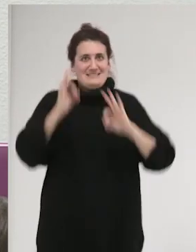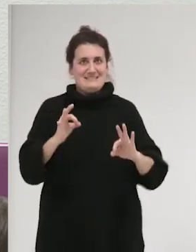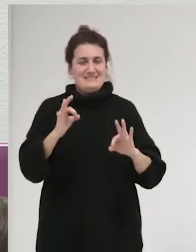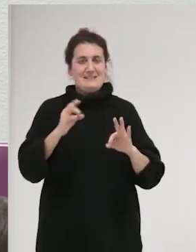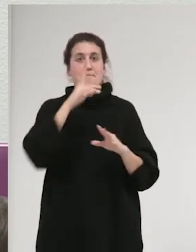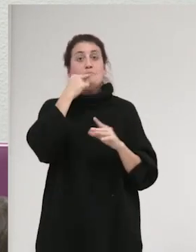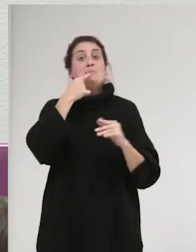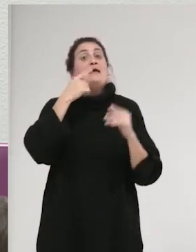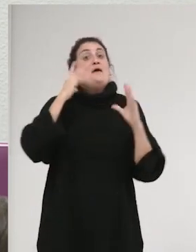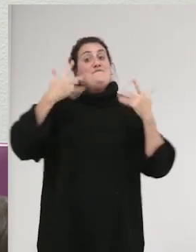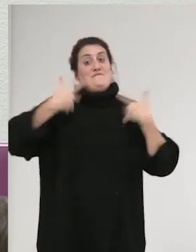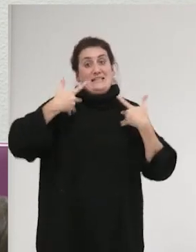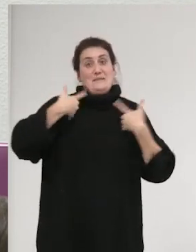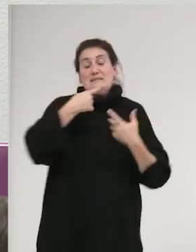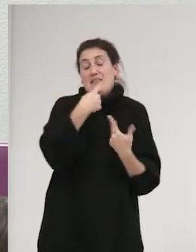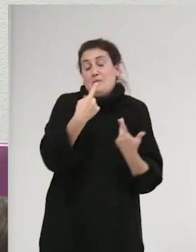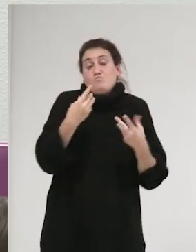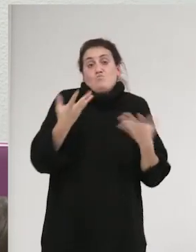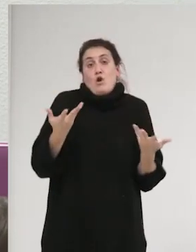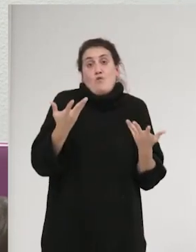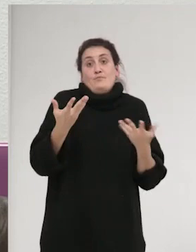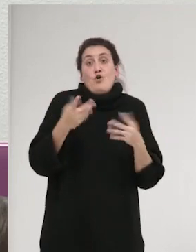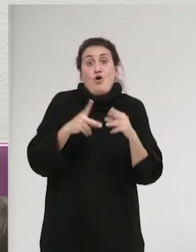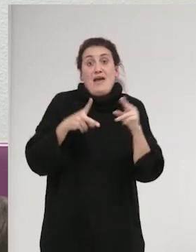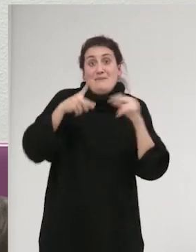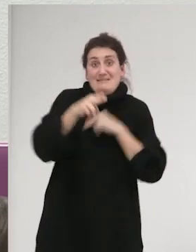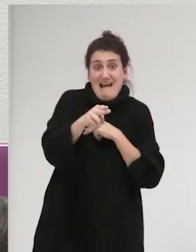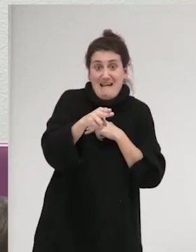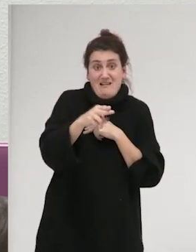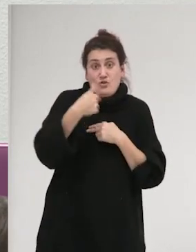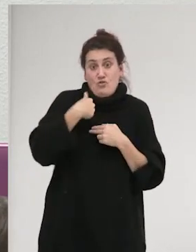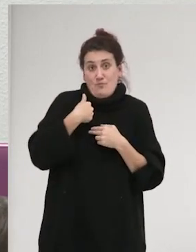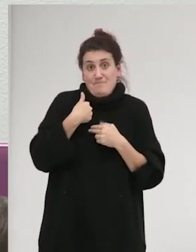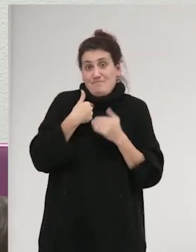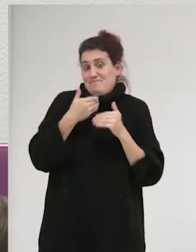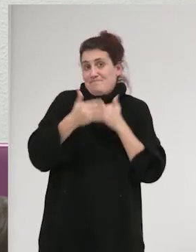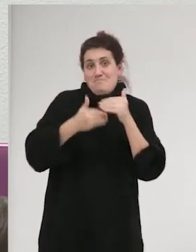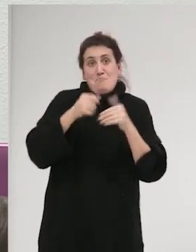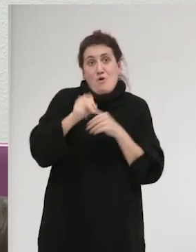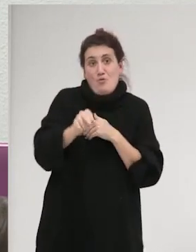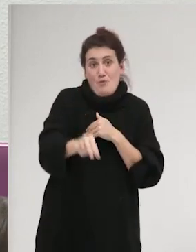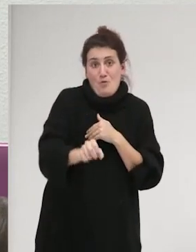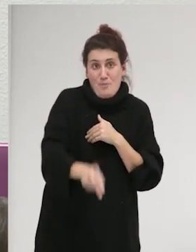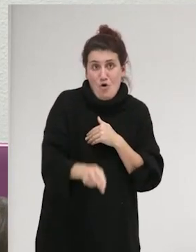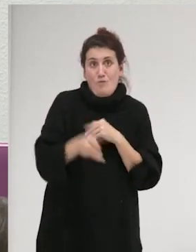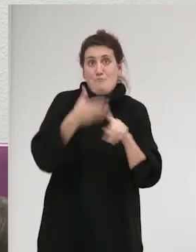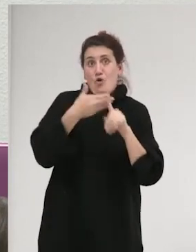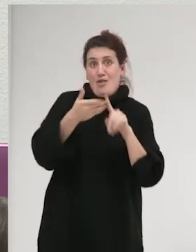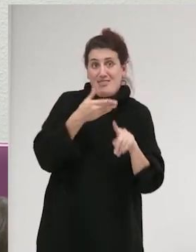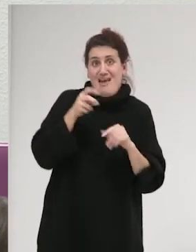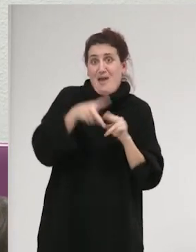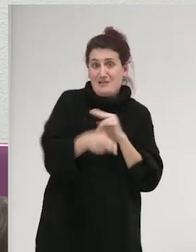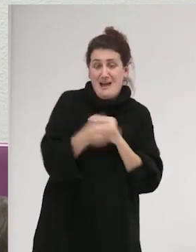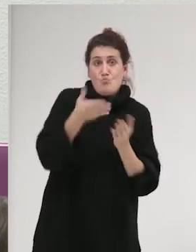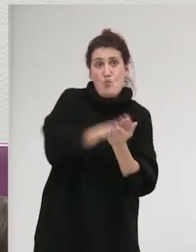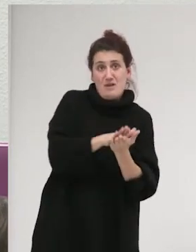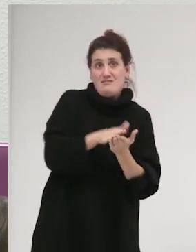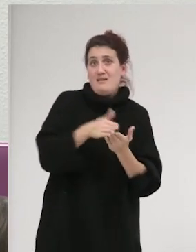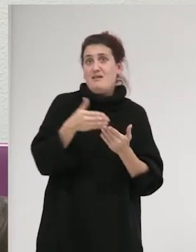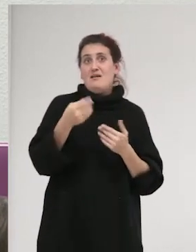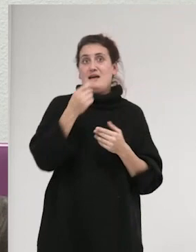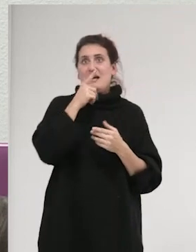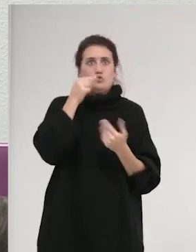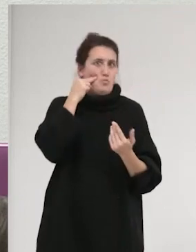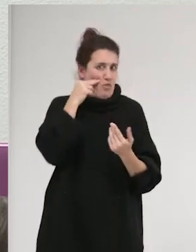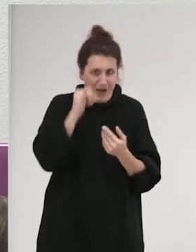las víctimas dicen, bueno, para evitar males mayores, para evitar más violencia física, para evitar la muerte, ¿no?, que es un miedo que está